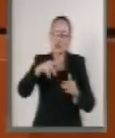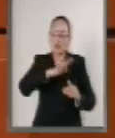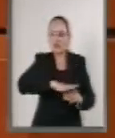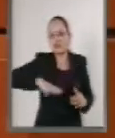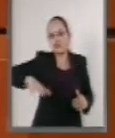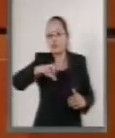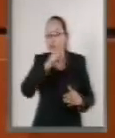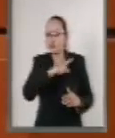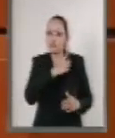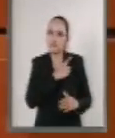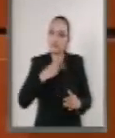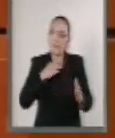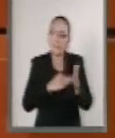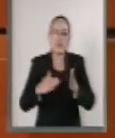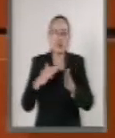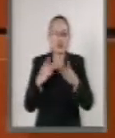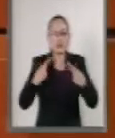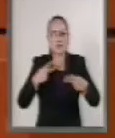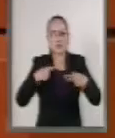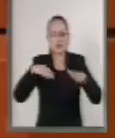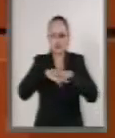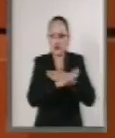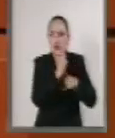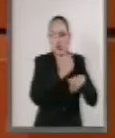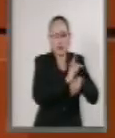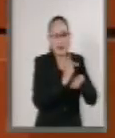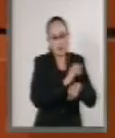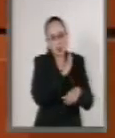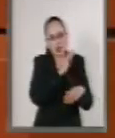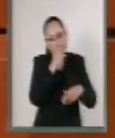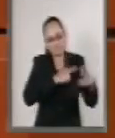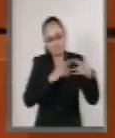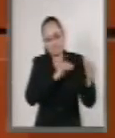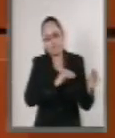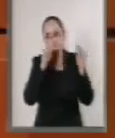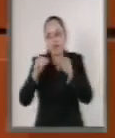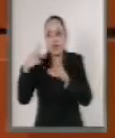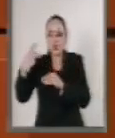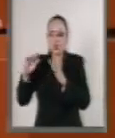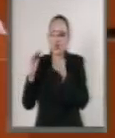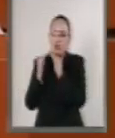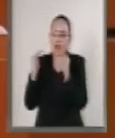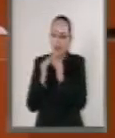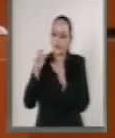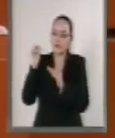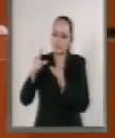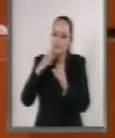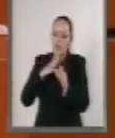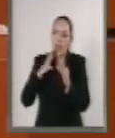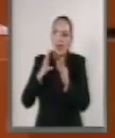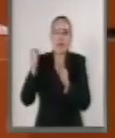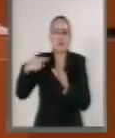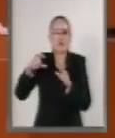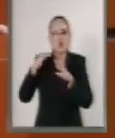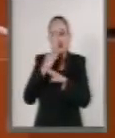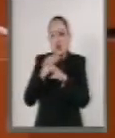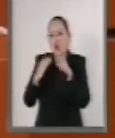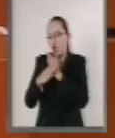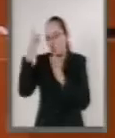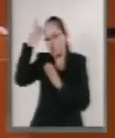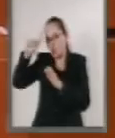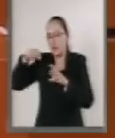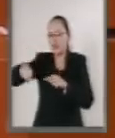los millones de refugiados puedan regresar a su tierra, a su casa, a donde dejaron su vida y a sus muertos.